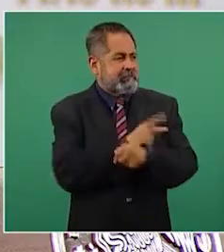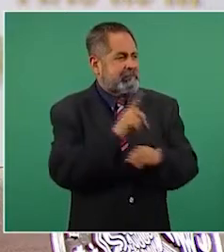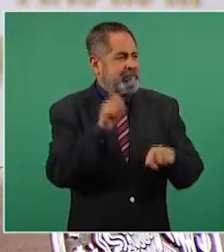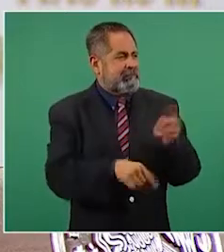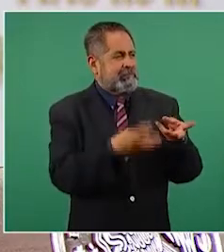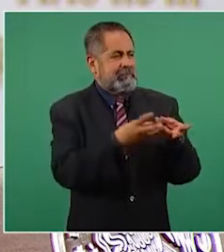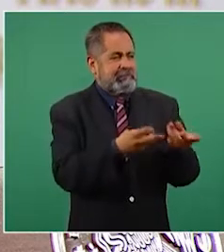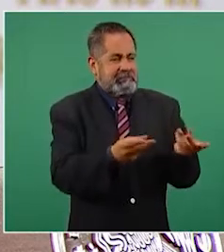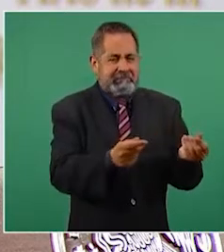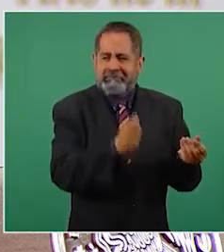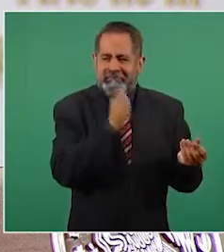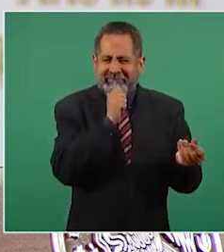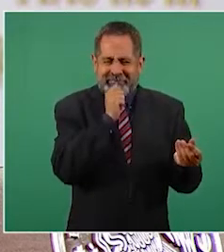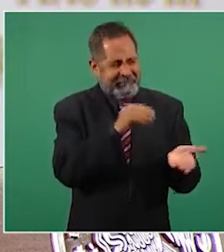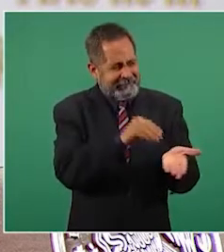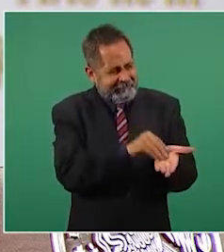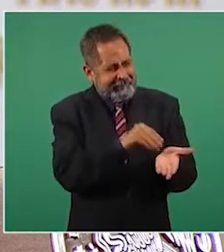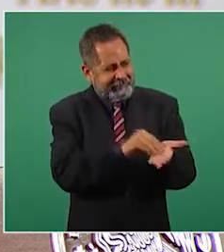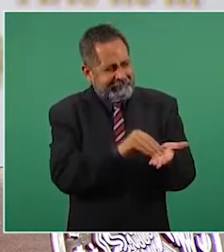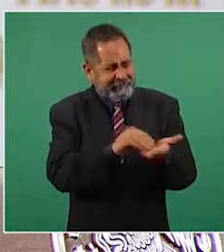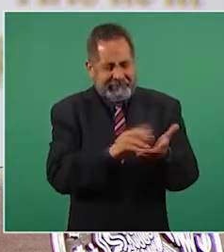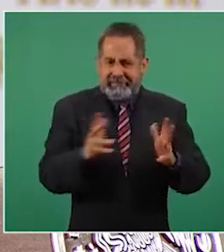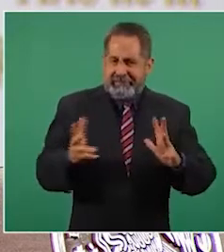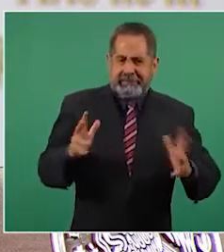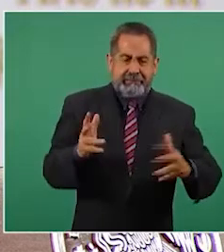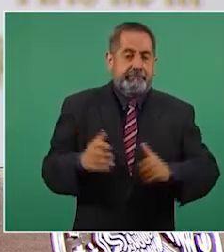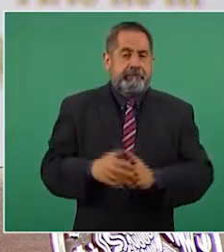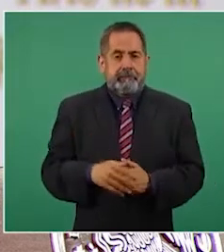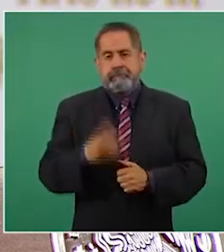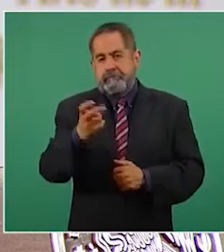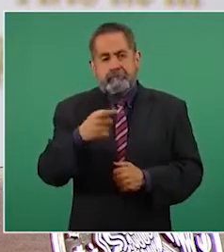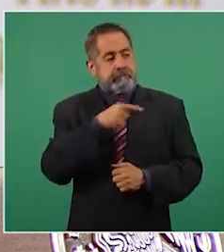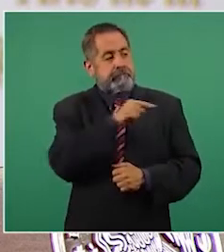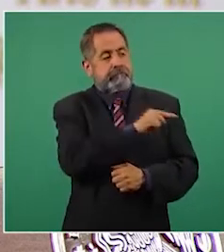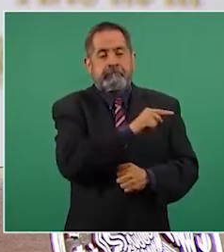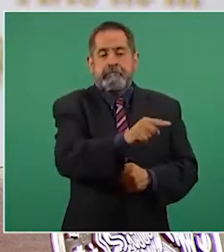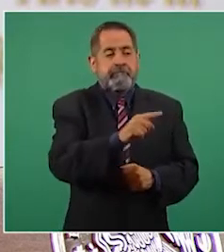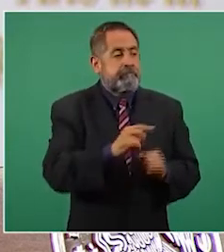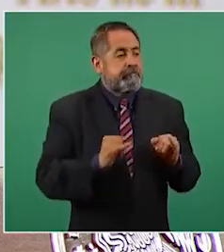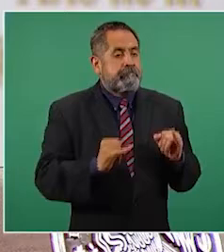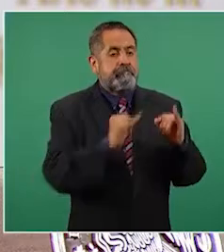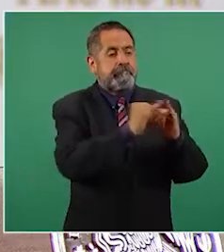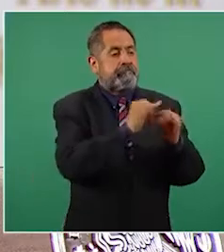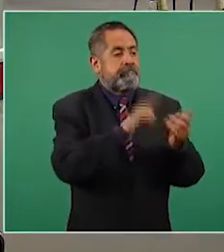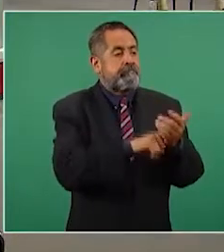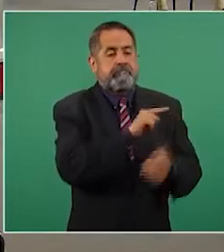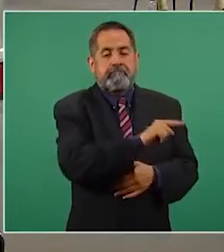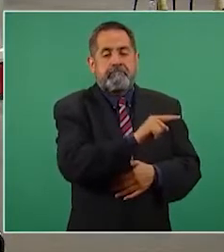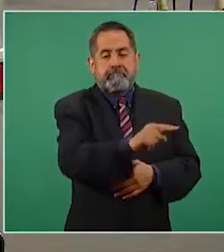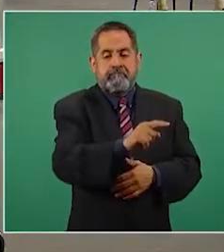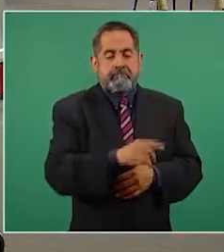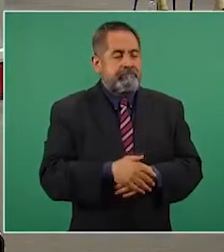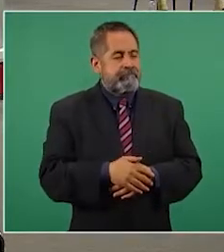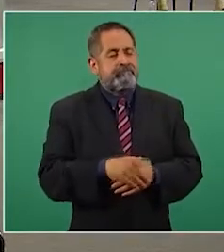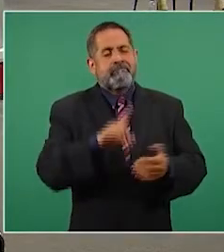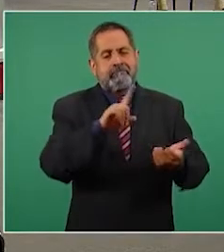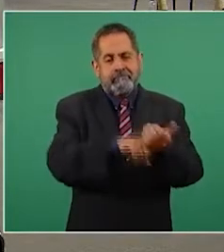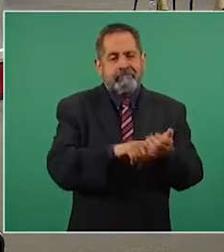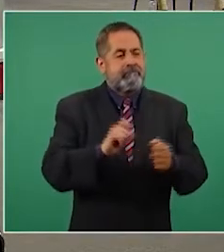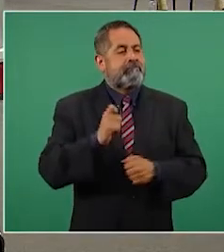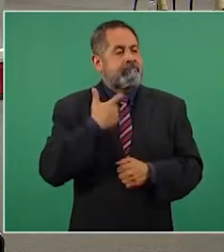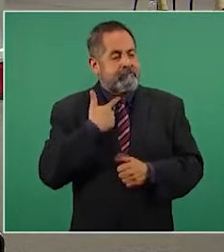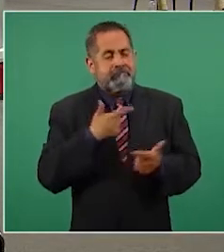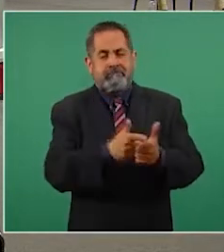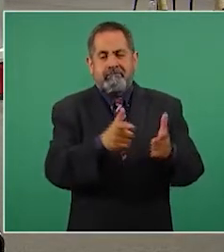Entonces, estos organismos vienen del antiguo